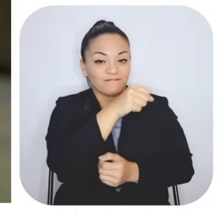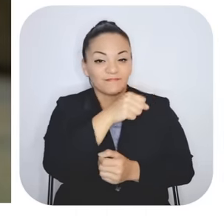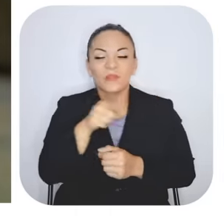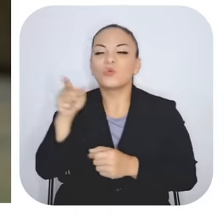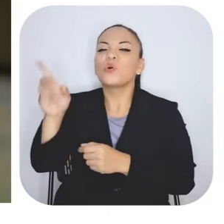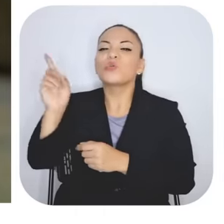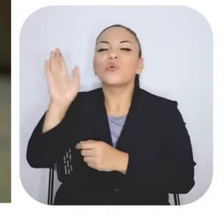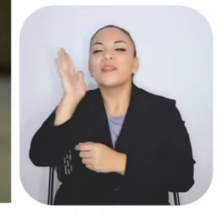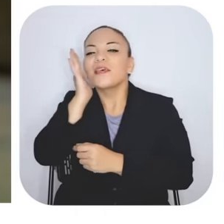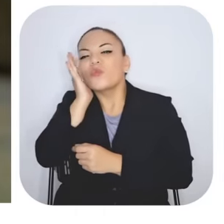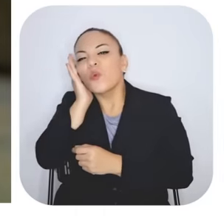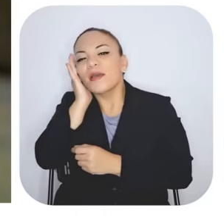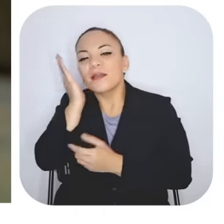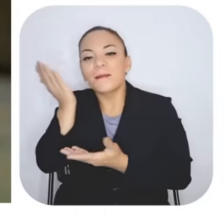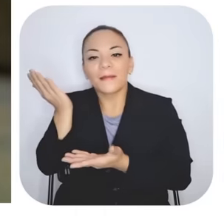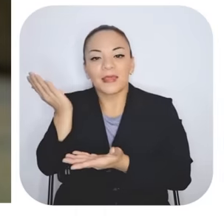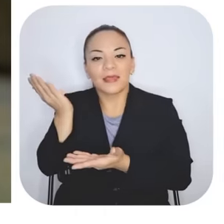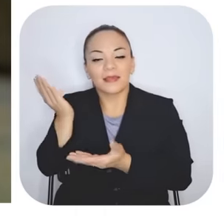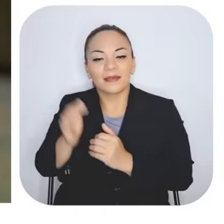¿Y dónde duerme?